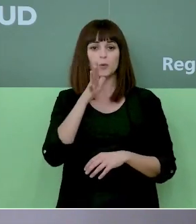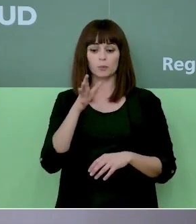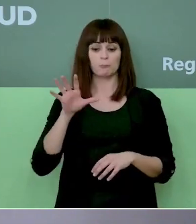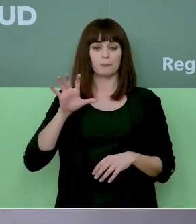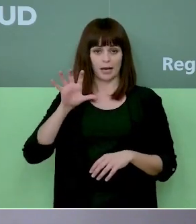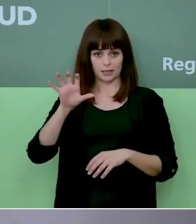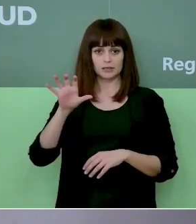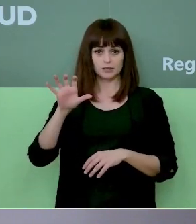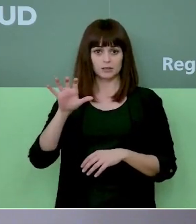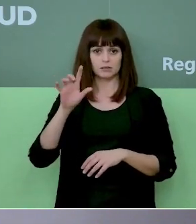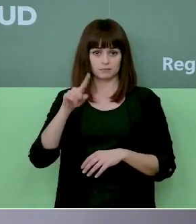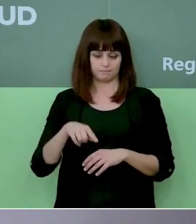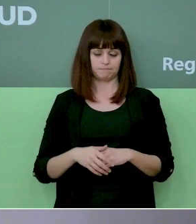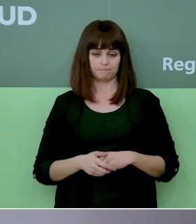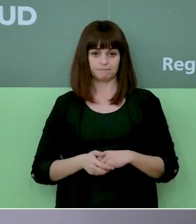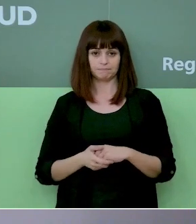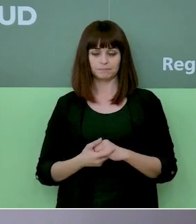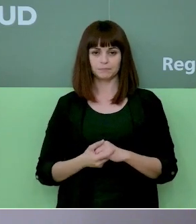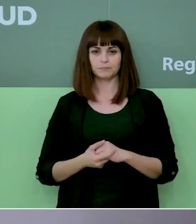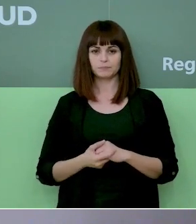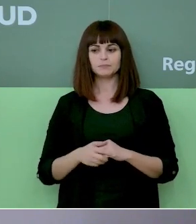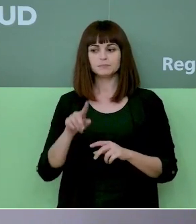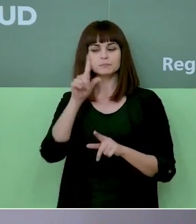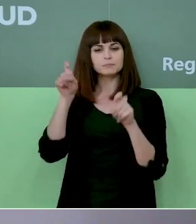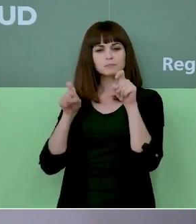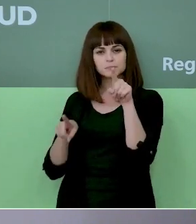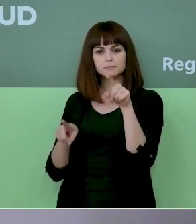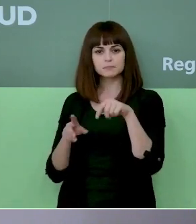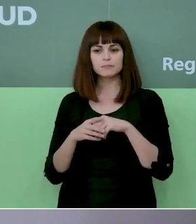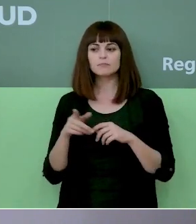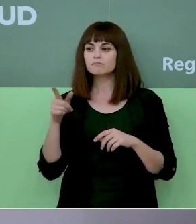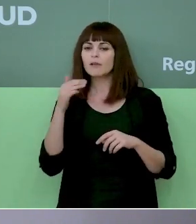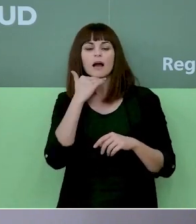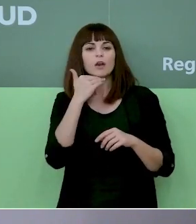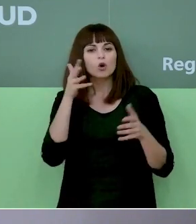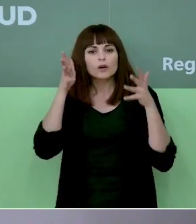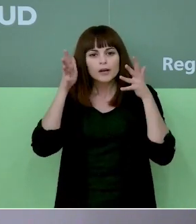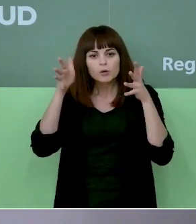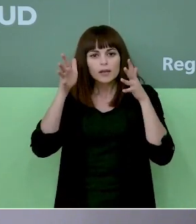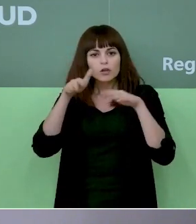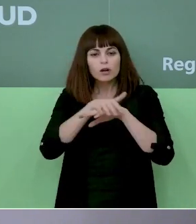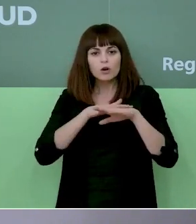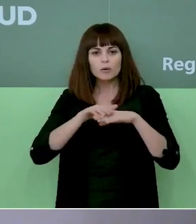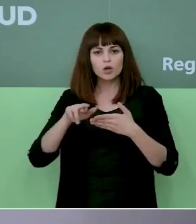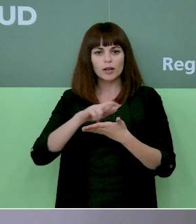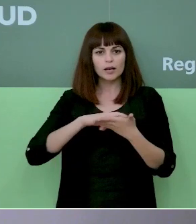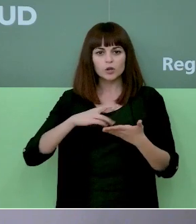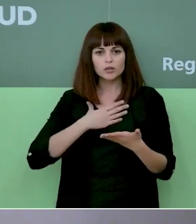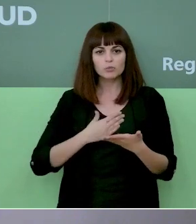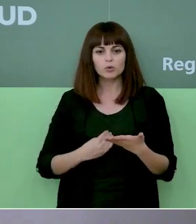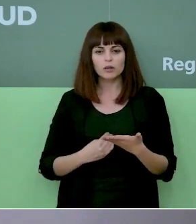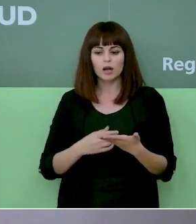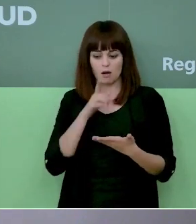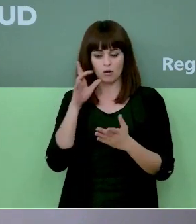país y por otros países. ¿Y hay algo a nivel de sus recomendaciones del Gobierno regional que aumentó esa